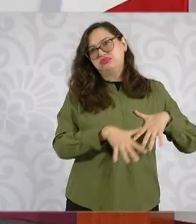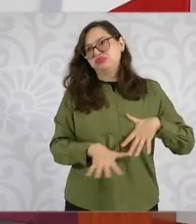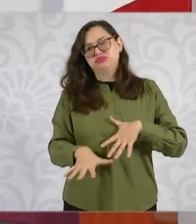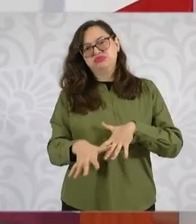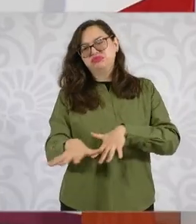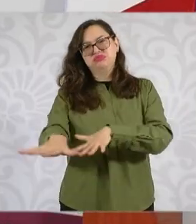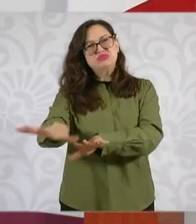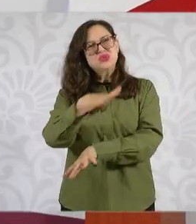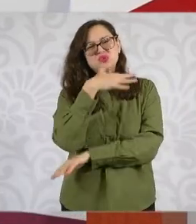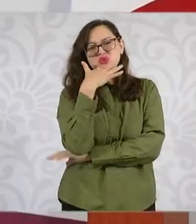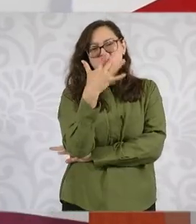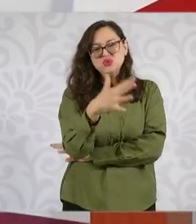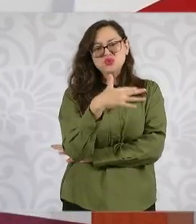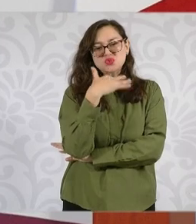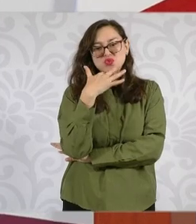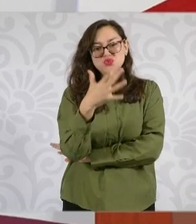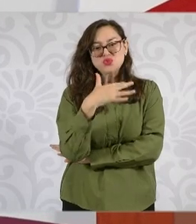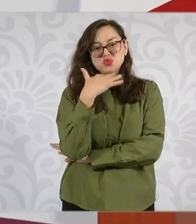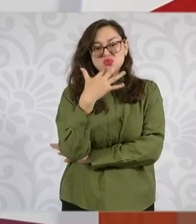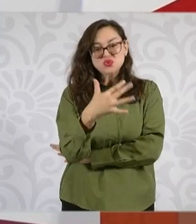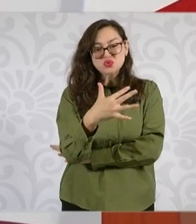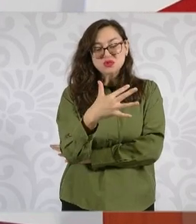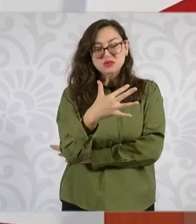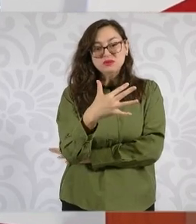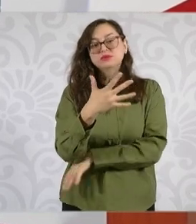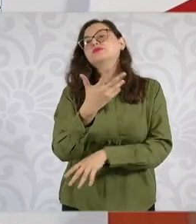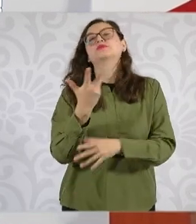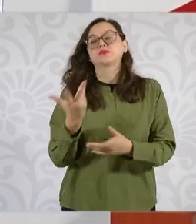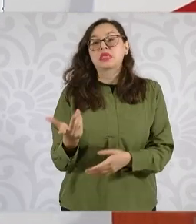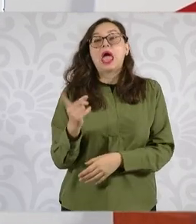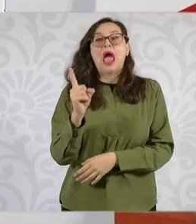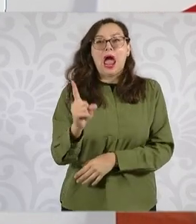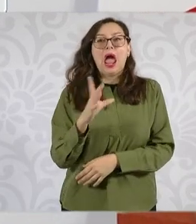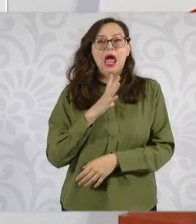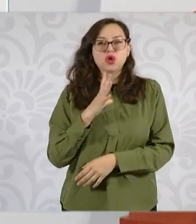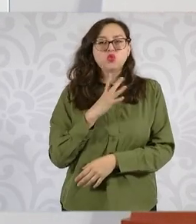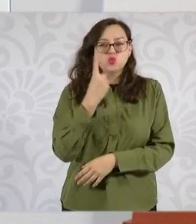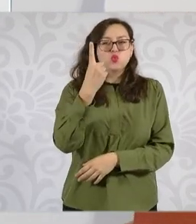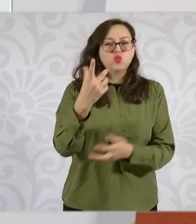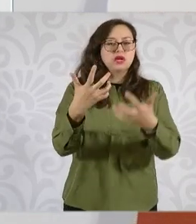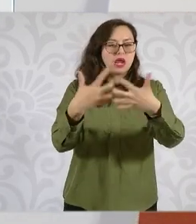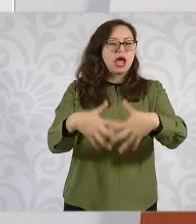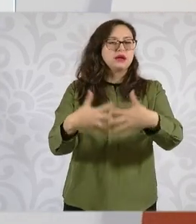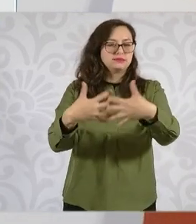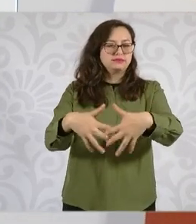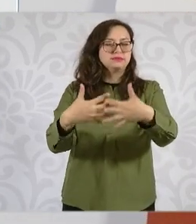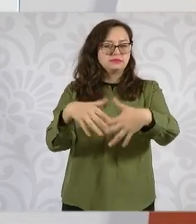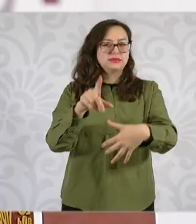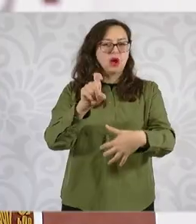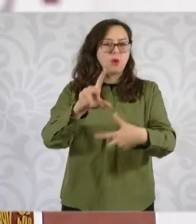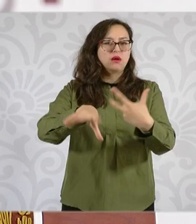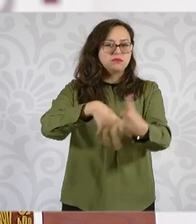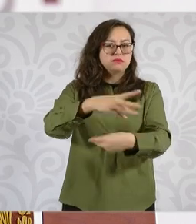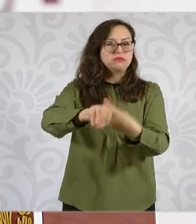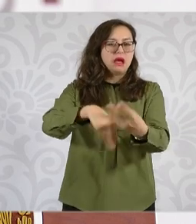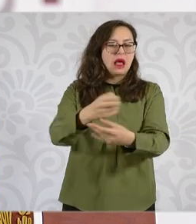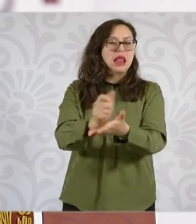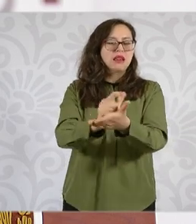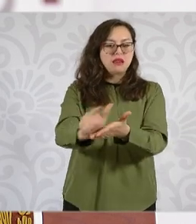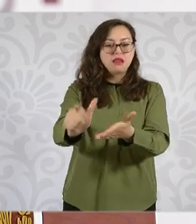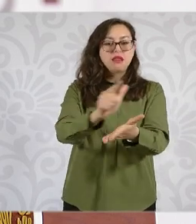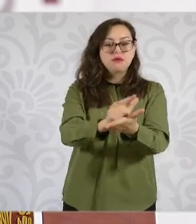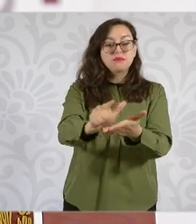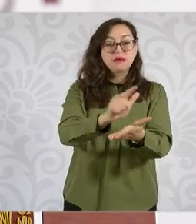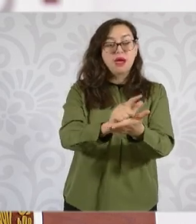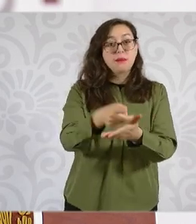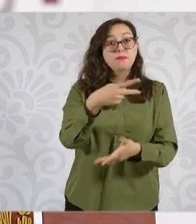está saneada por una, la construcción de una planta de tratamiento que se hizo hace tiempo y